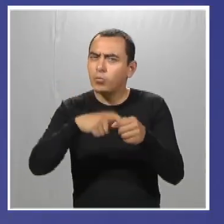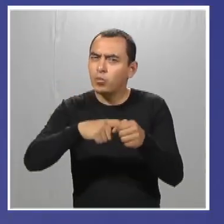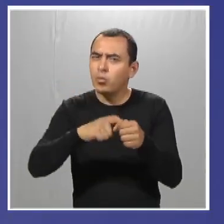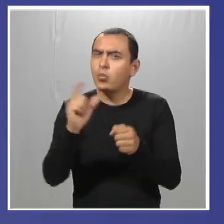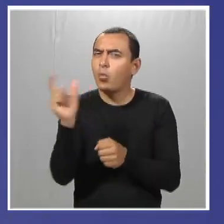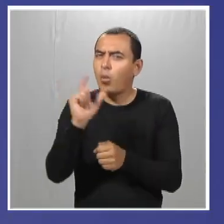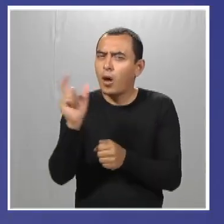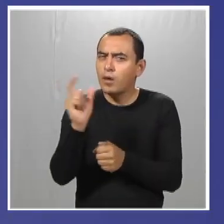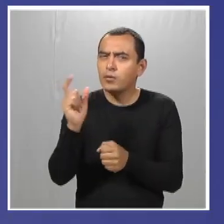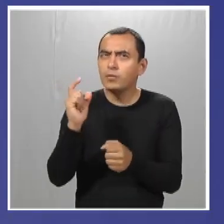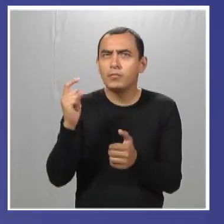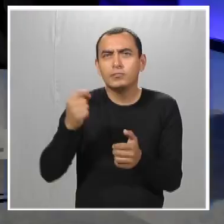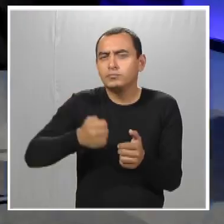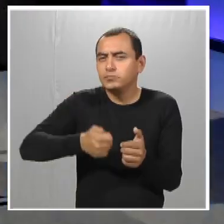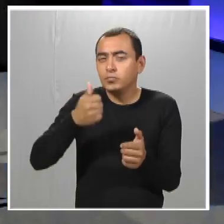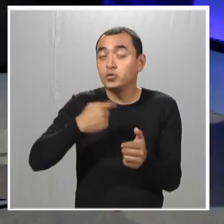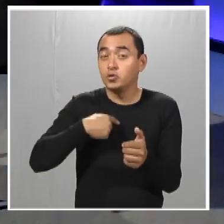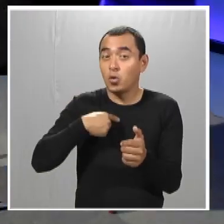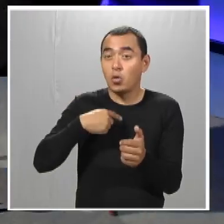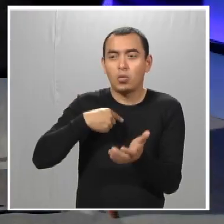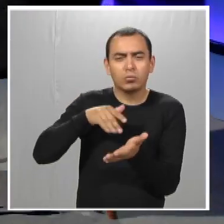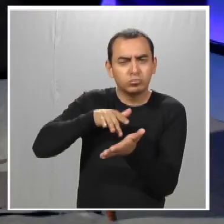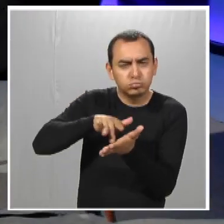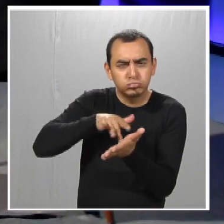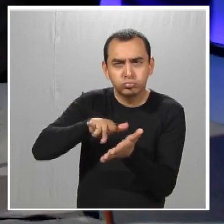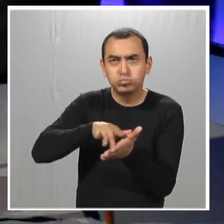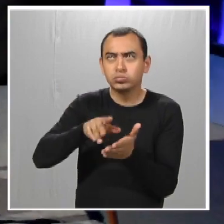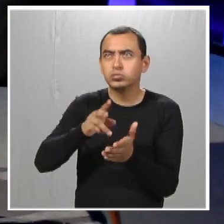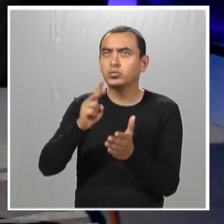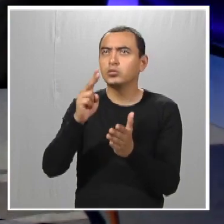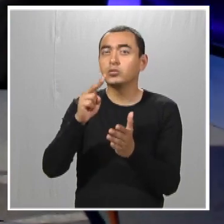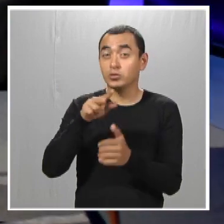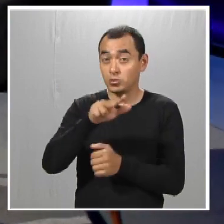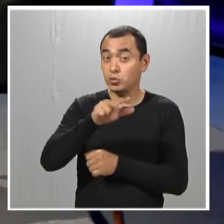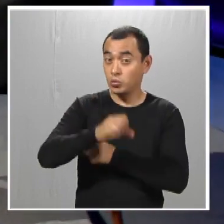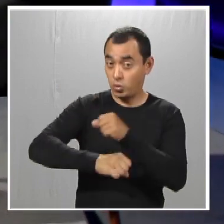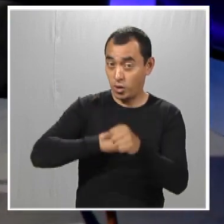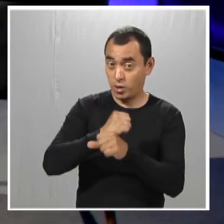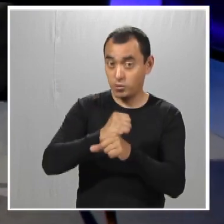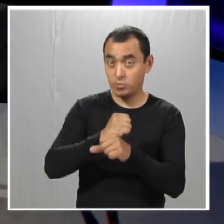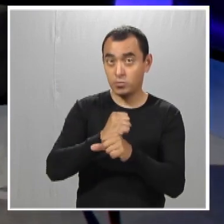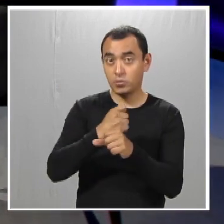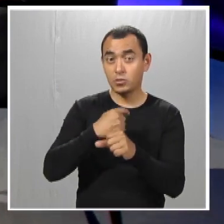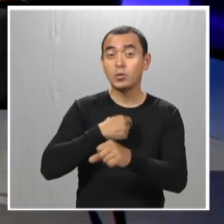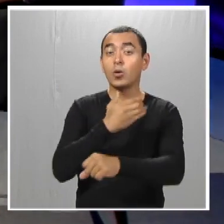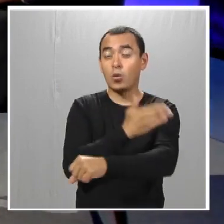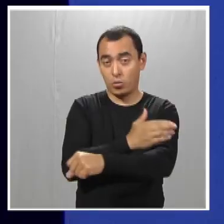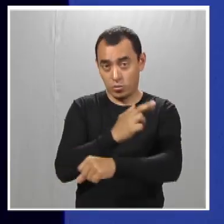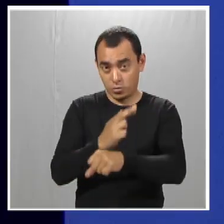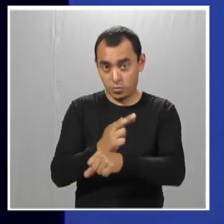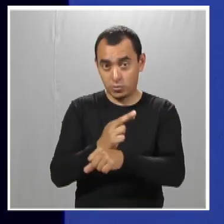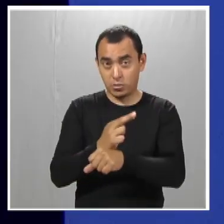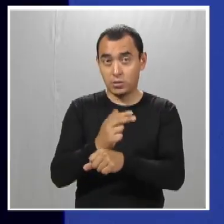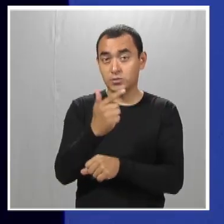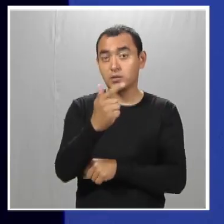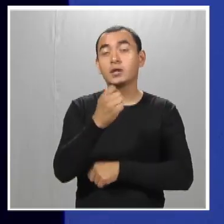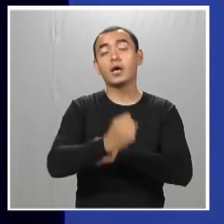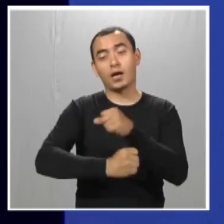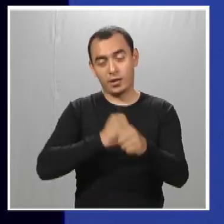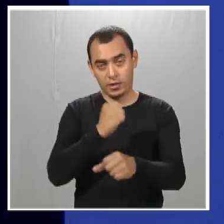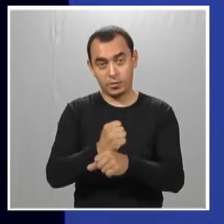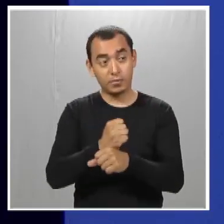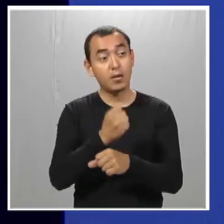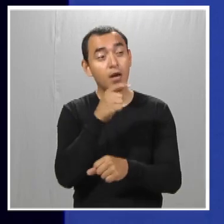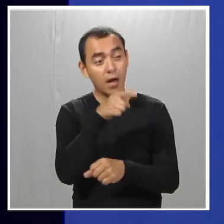Bueno, ¿y tú desde cuándo perteneces a Best Bodies? Yo llegué como voluntaria desde los 18 y como coordinadora